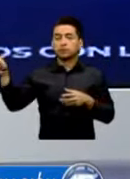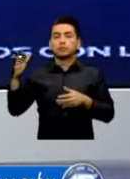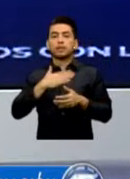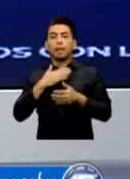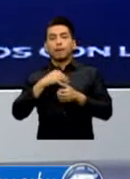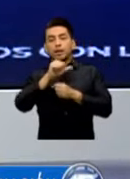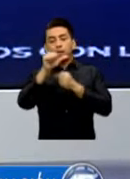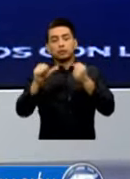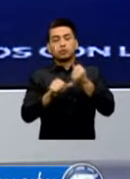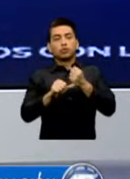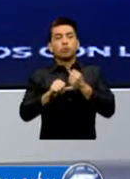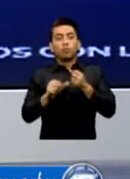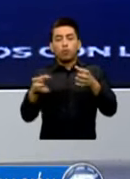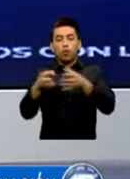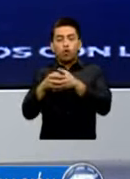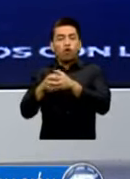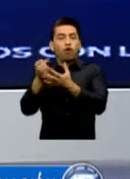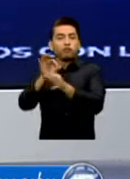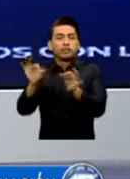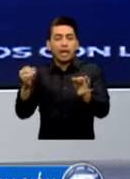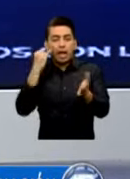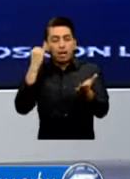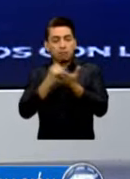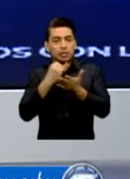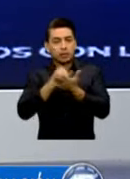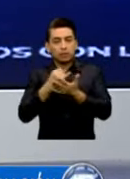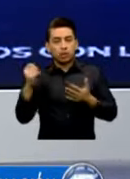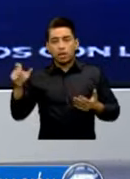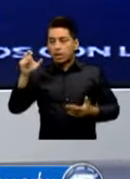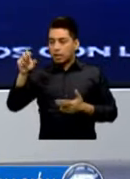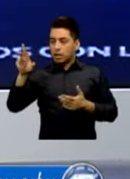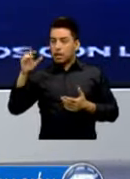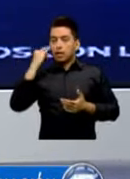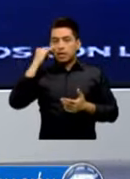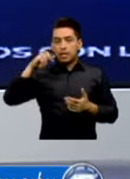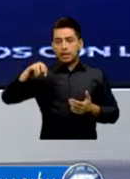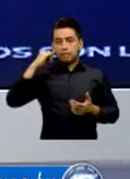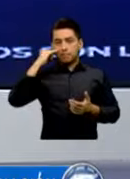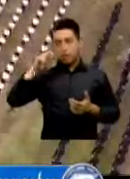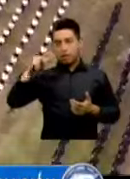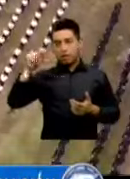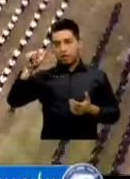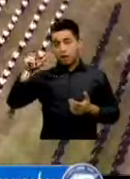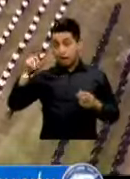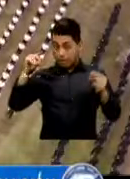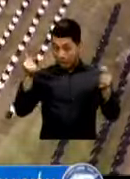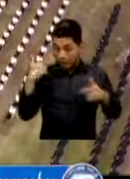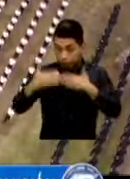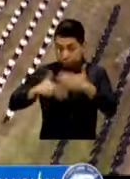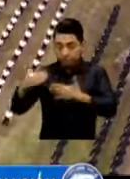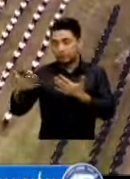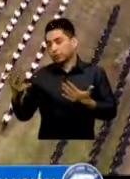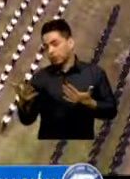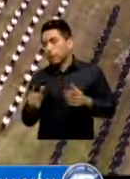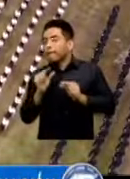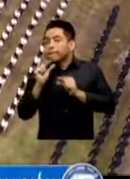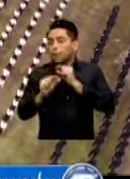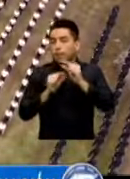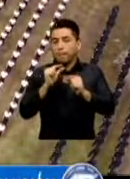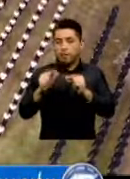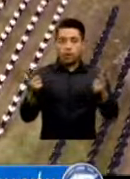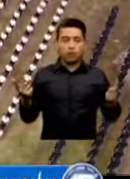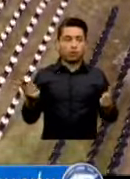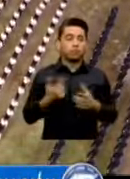Criminal Desafortunadamente Los resultados No son tan Prontos Pero empiezan A verse Los resultados Entonces